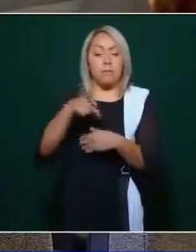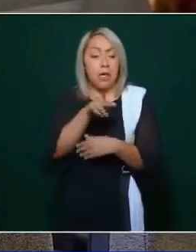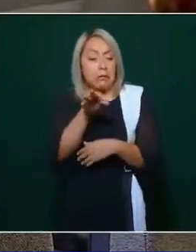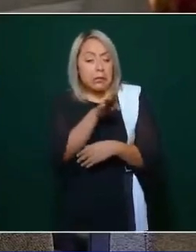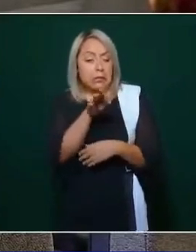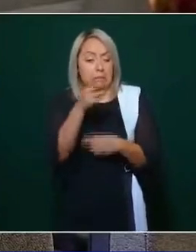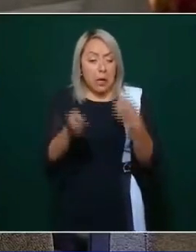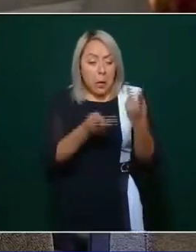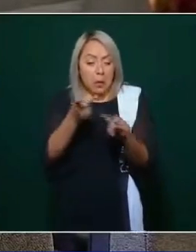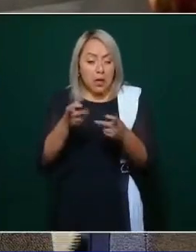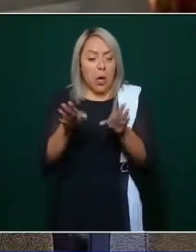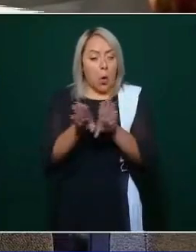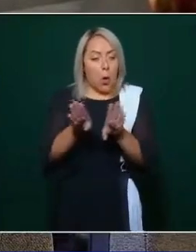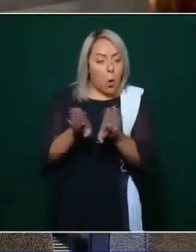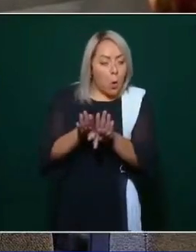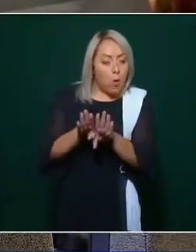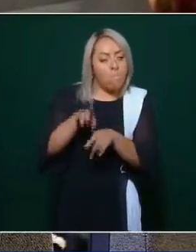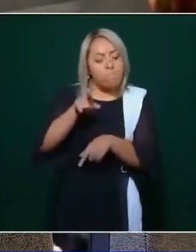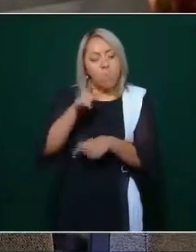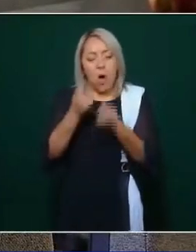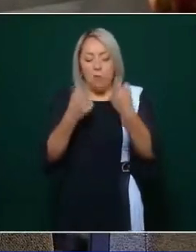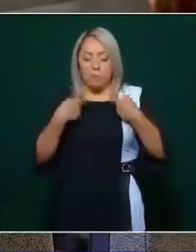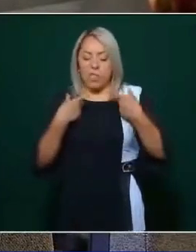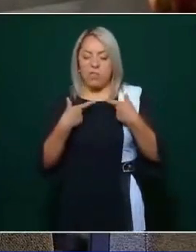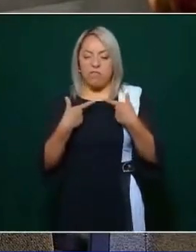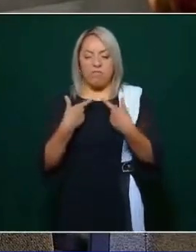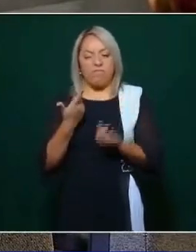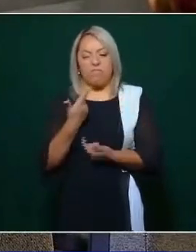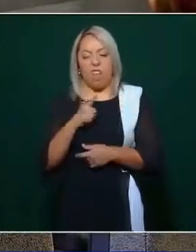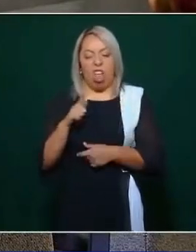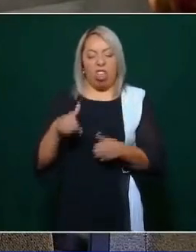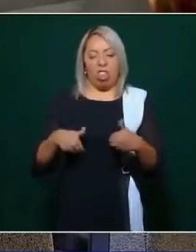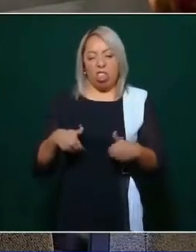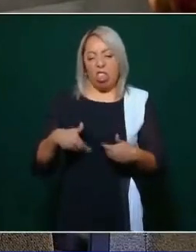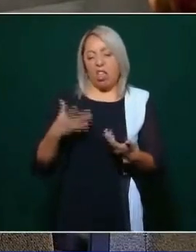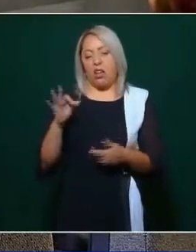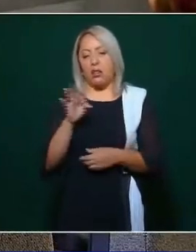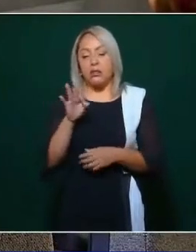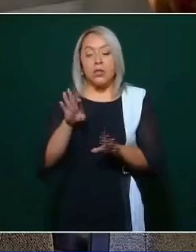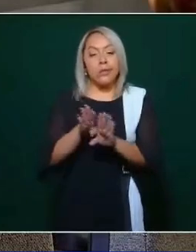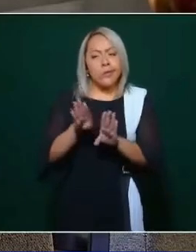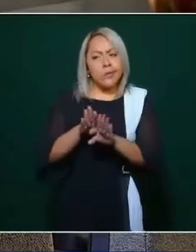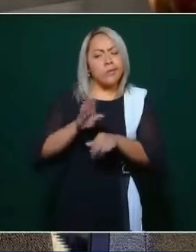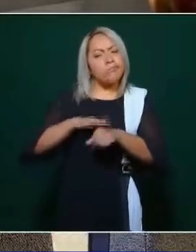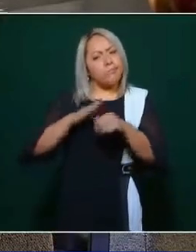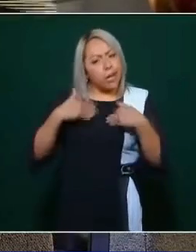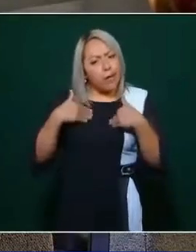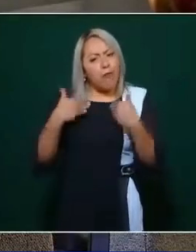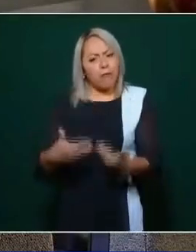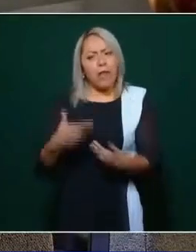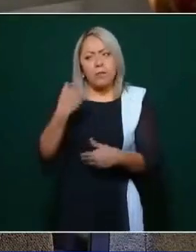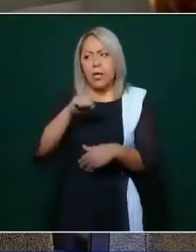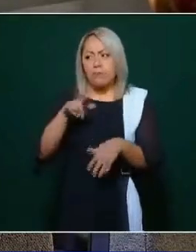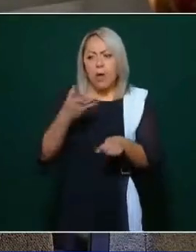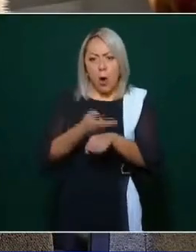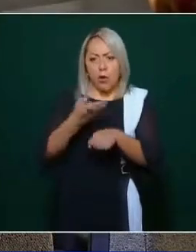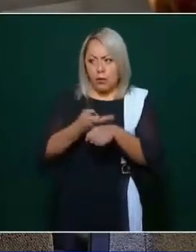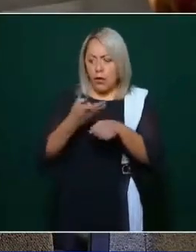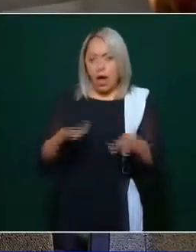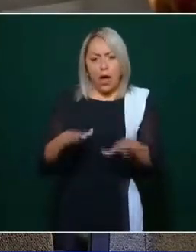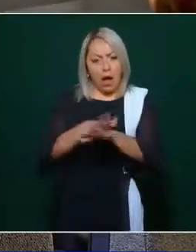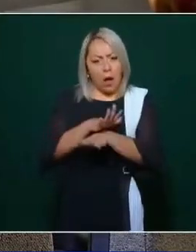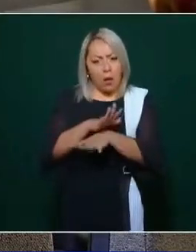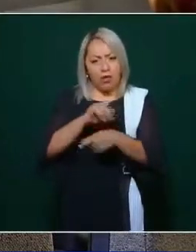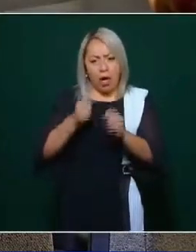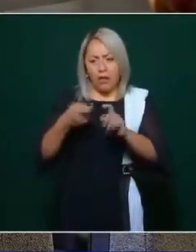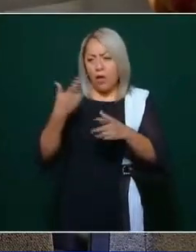pudieran presentar y cómo ratificarles la confianza en el movimiento de transformación y que no se vayan por la fácil de votar por